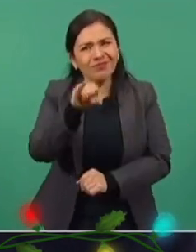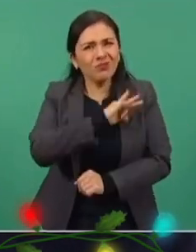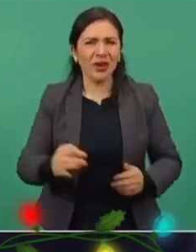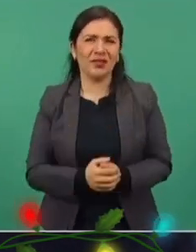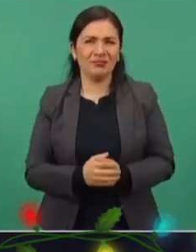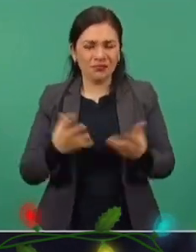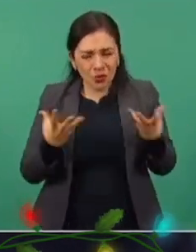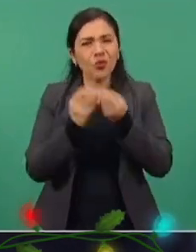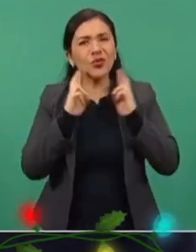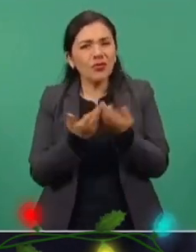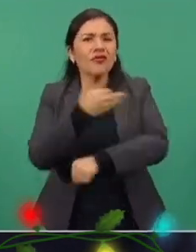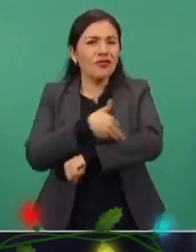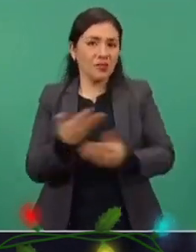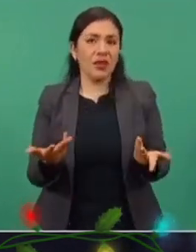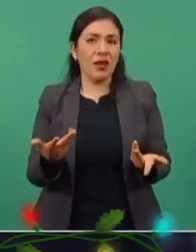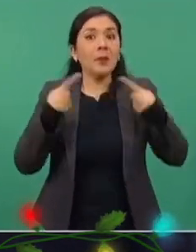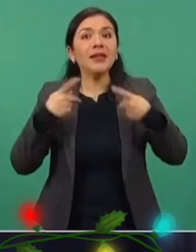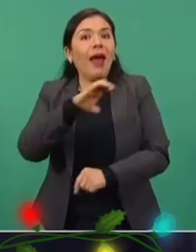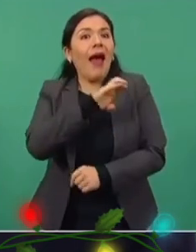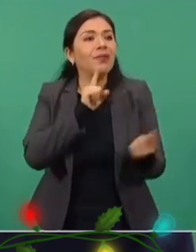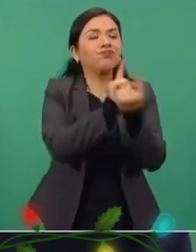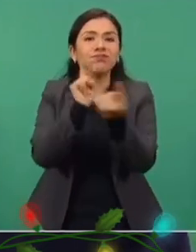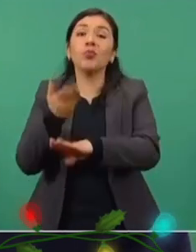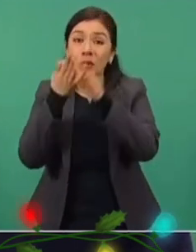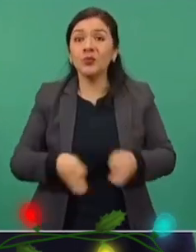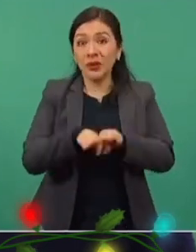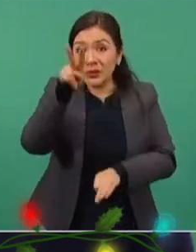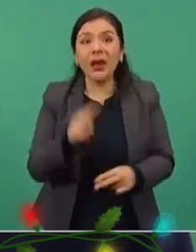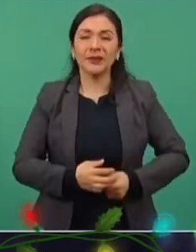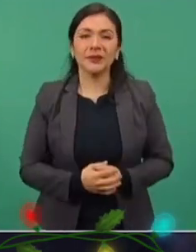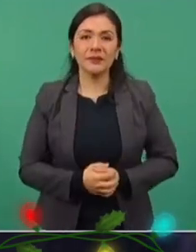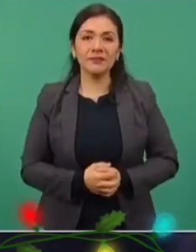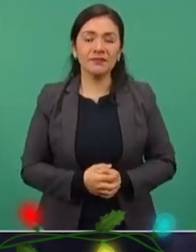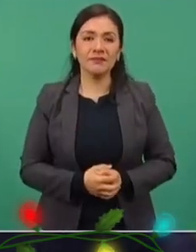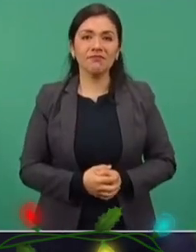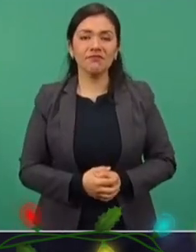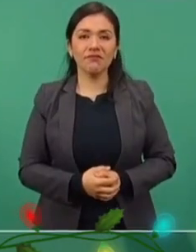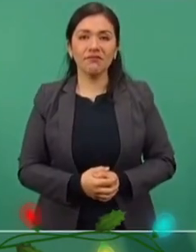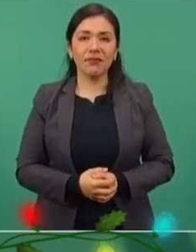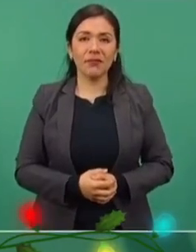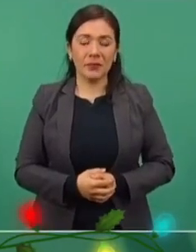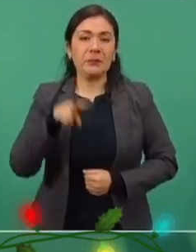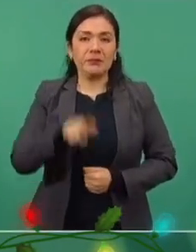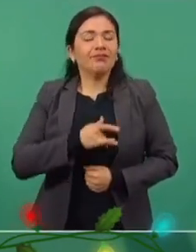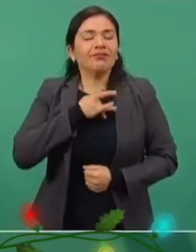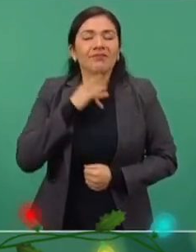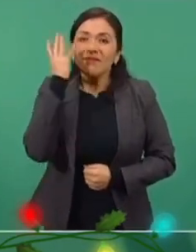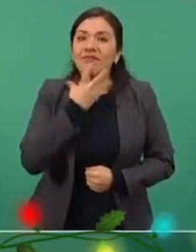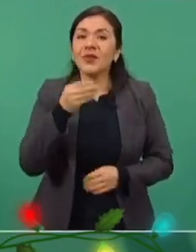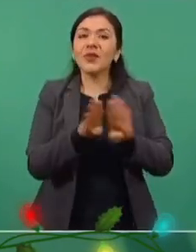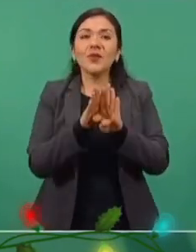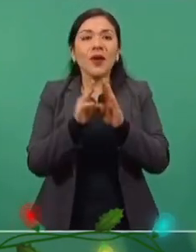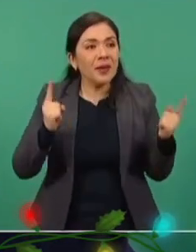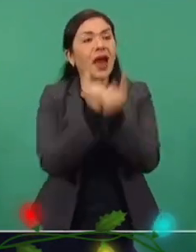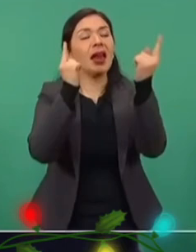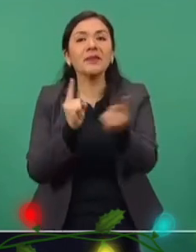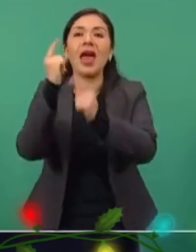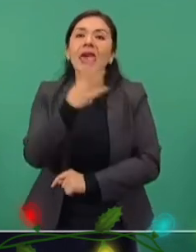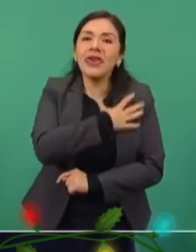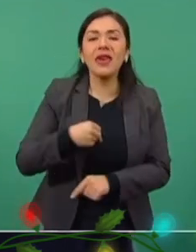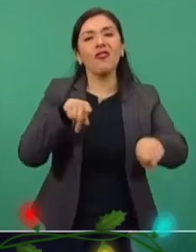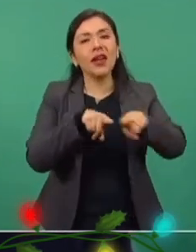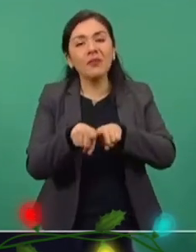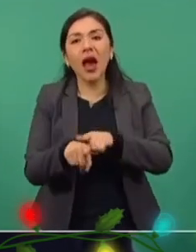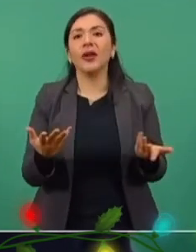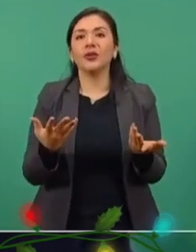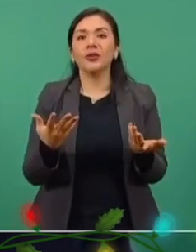lo podemos reunirnos con nuestros seres queridos, que es muy importante vernos. Es algo bellísimo el encontrarnos con hijos, con